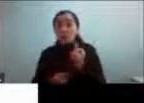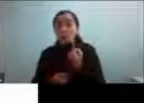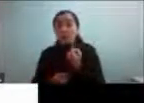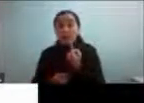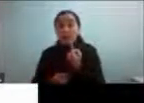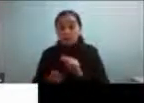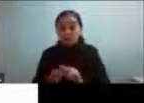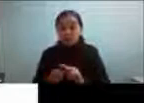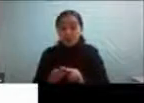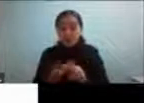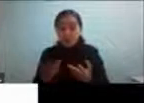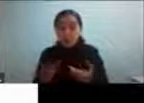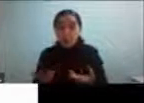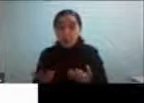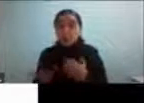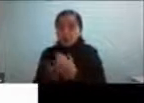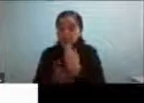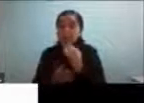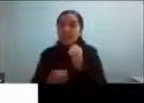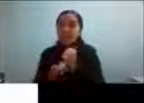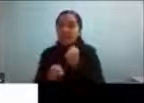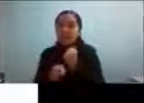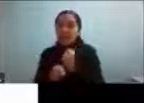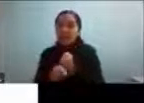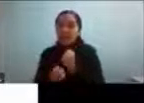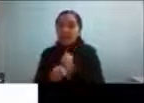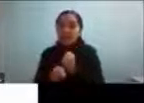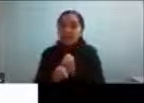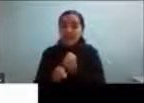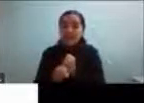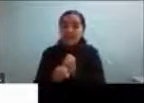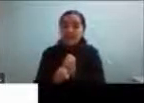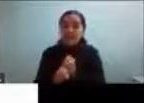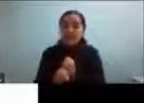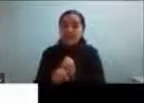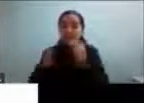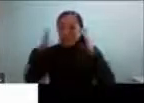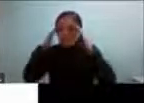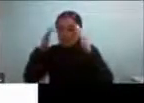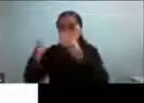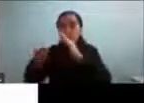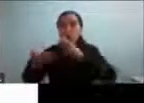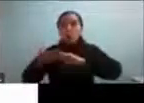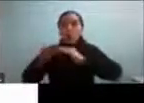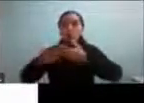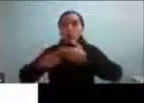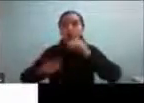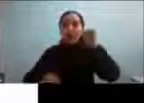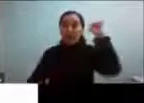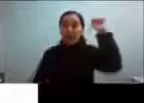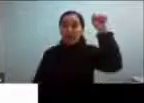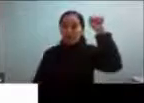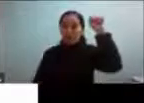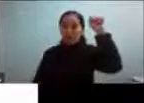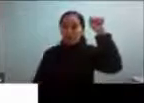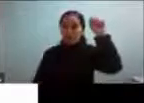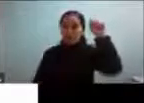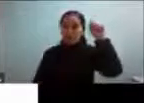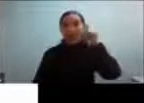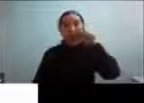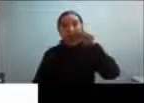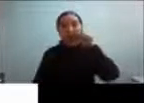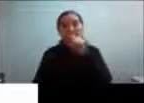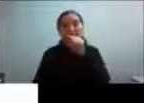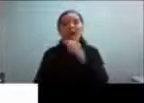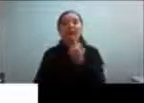trabajar con expertos con la comunidad autista y ahí fue de gran ayuda un grupo que se llama